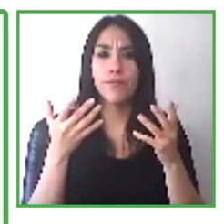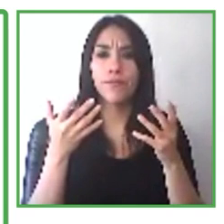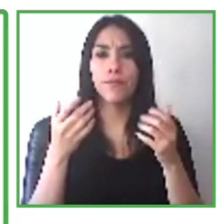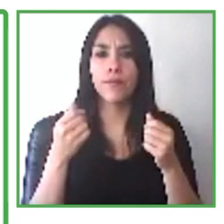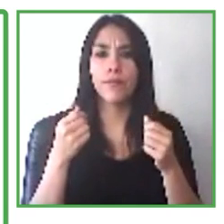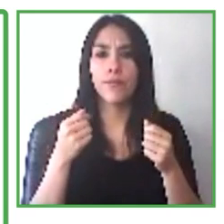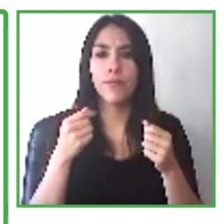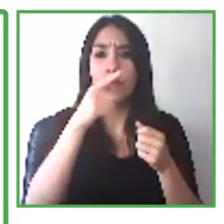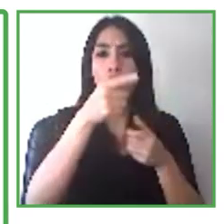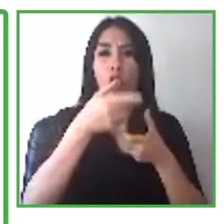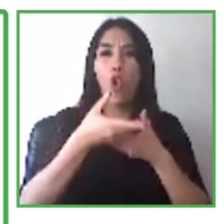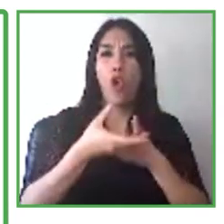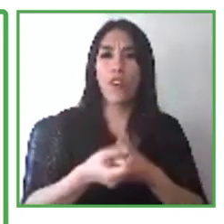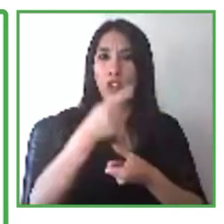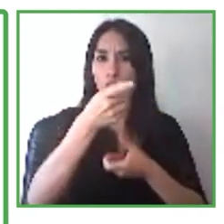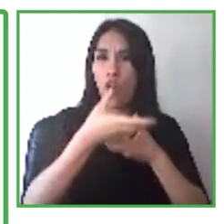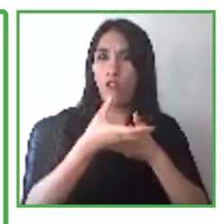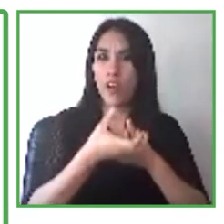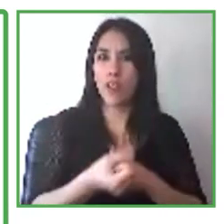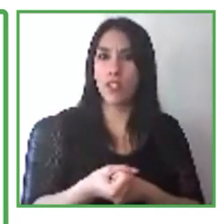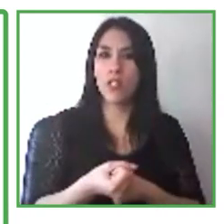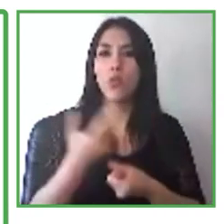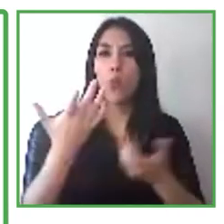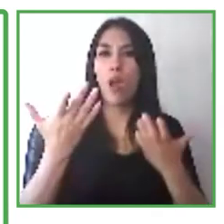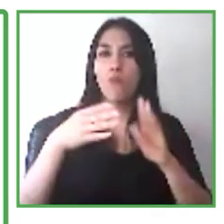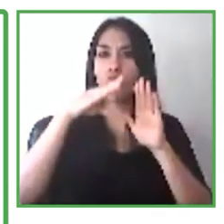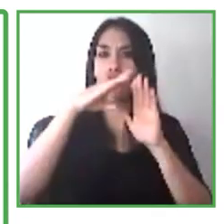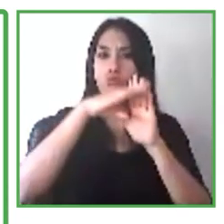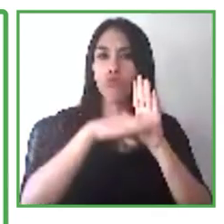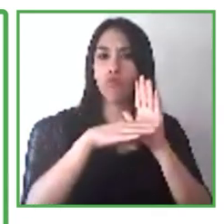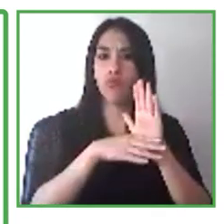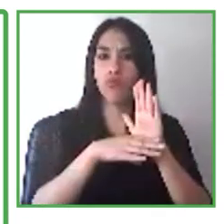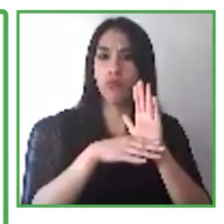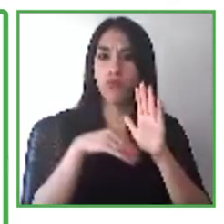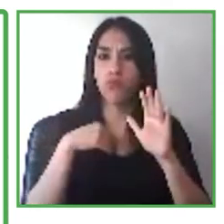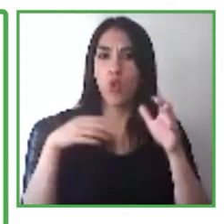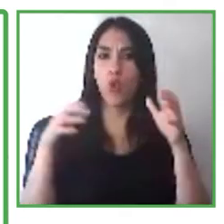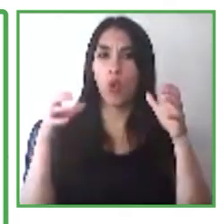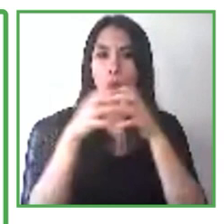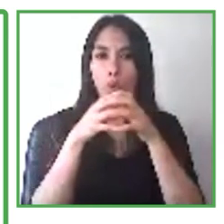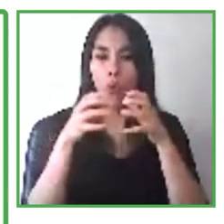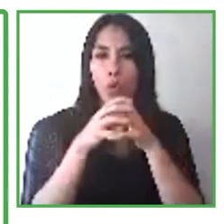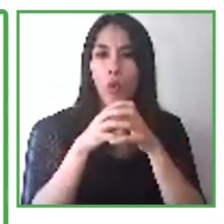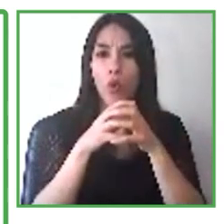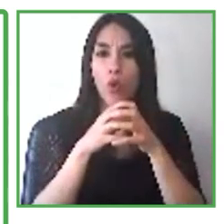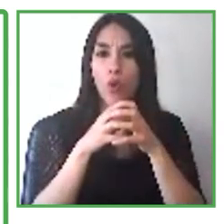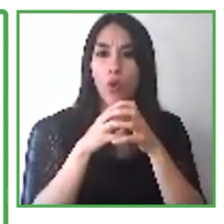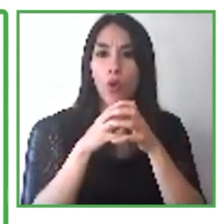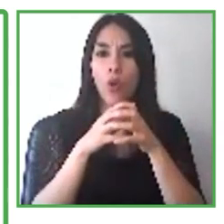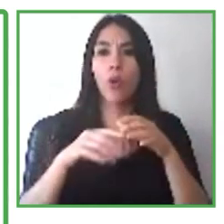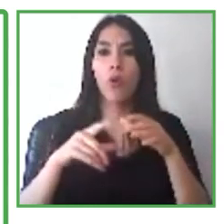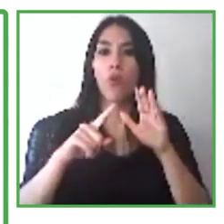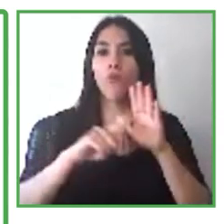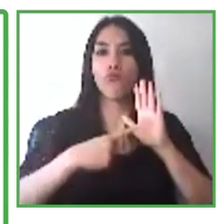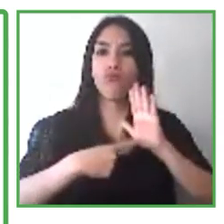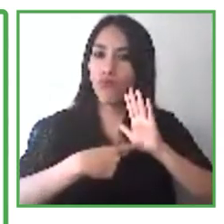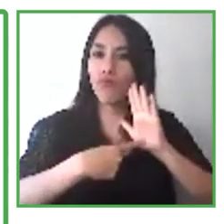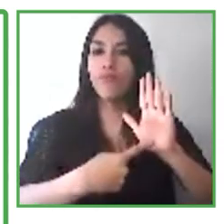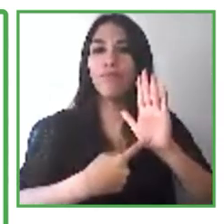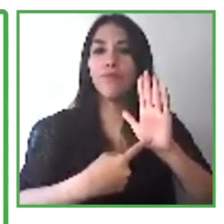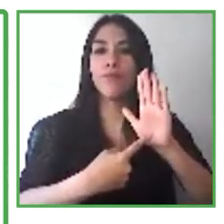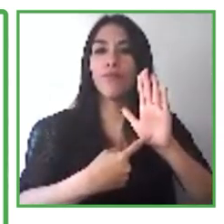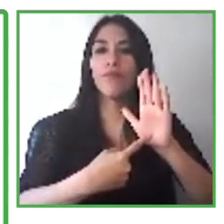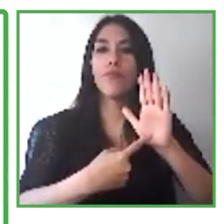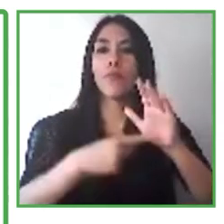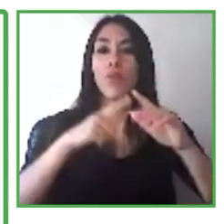del Trust for the Americas, que es la organización que nosotros con Maite representamos. Acá promovemos la inclusión social